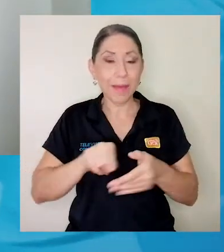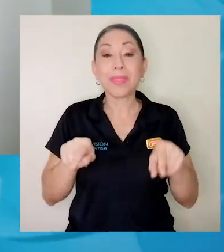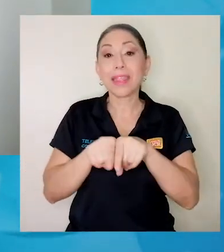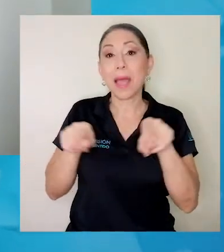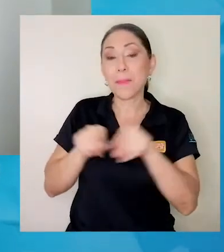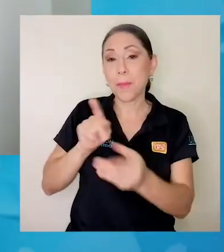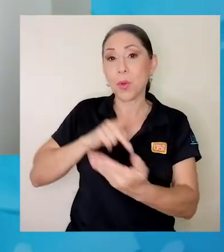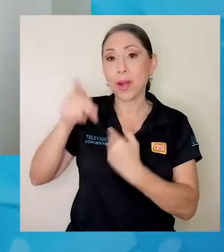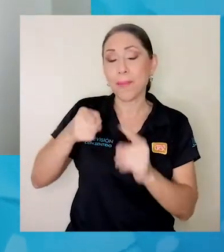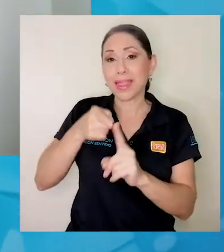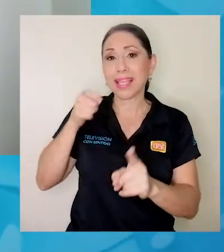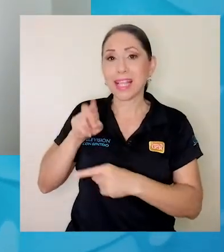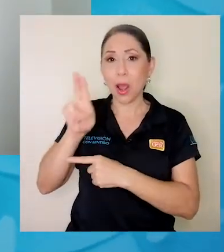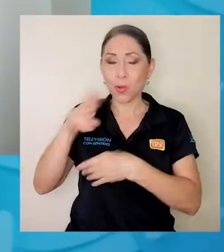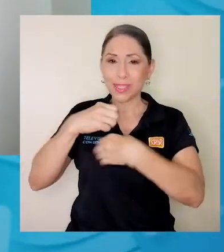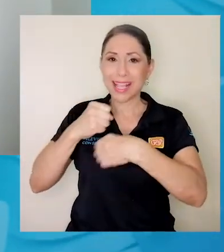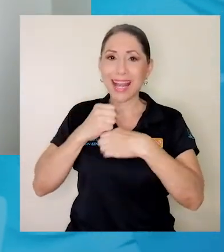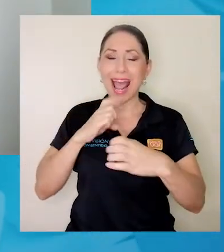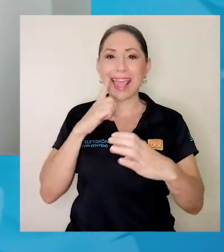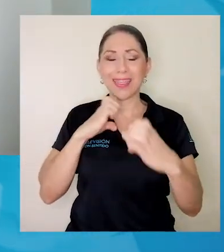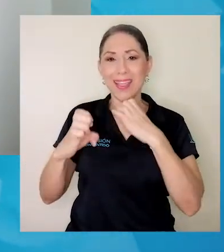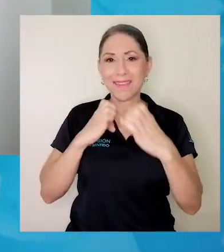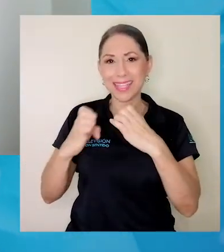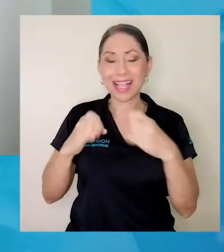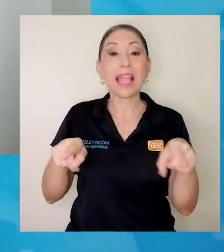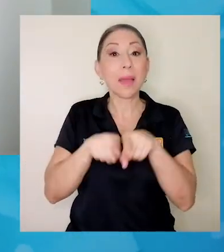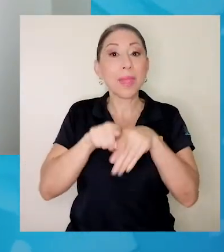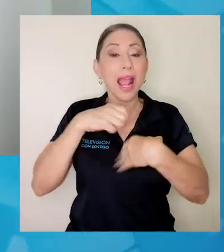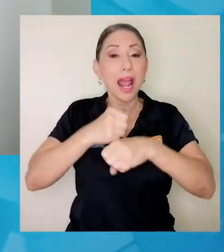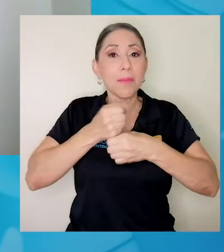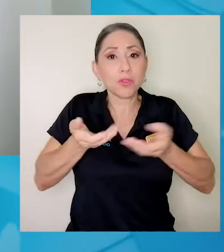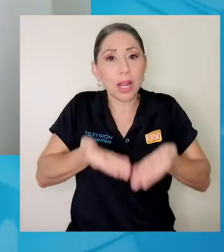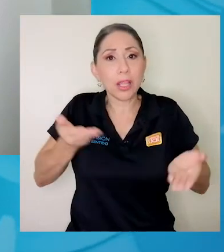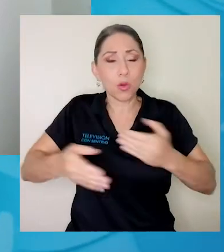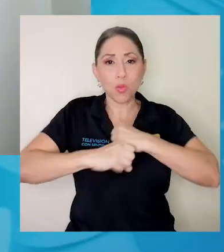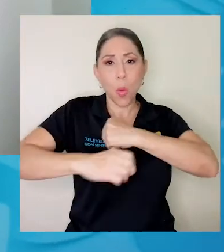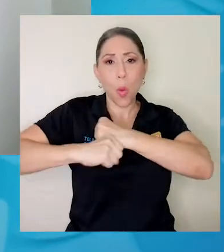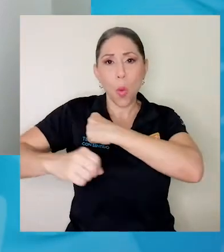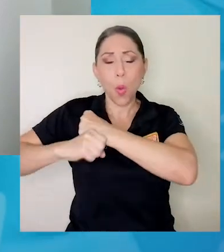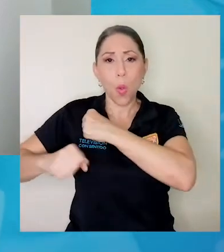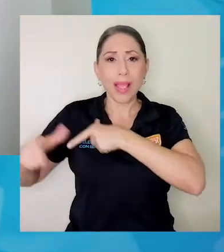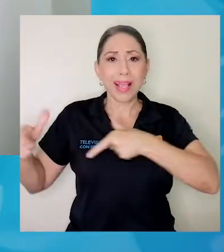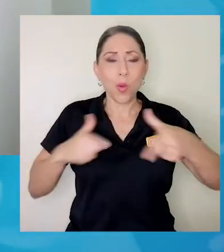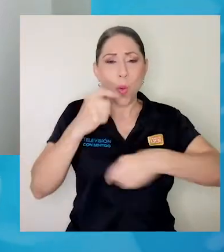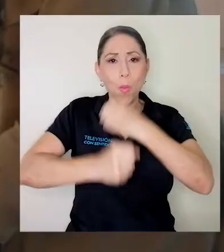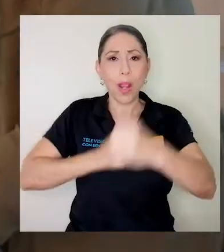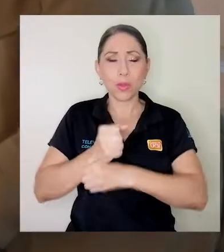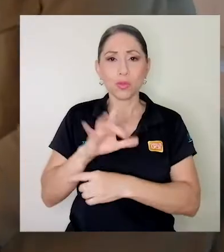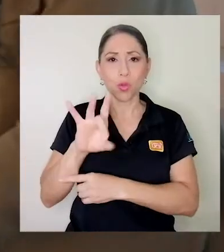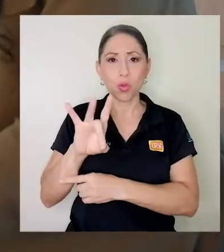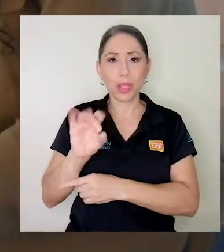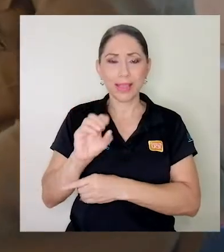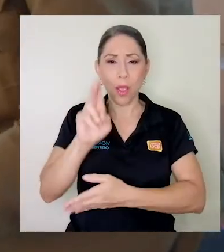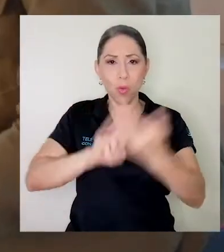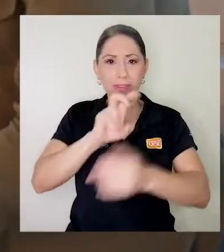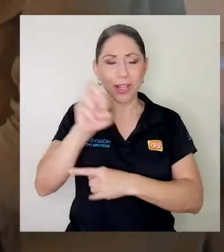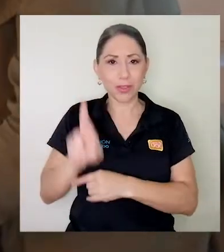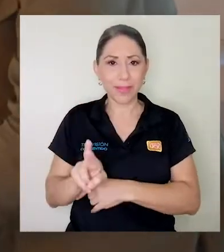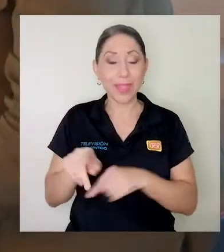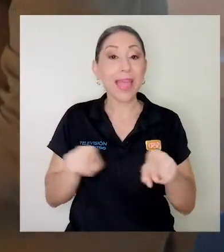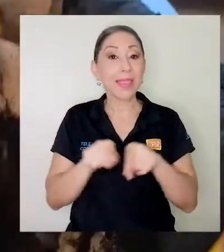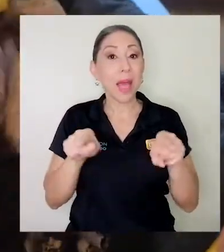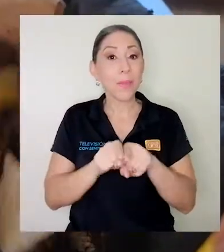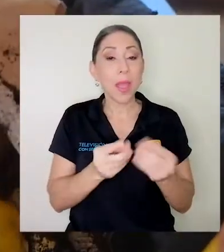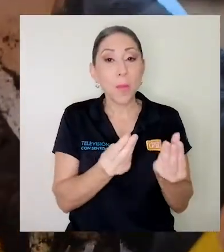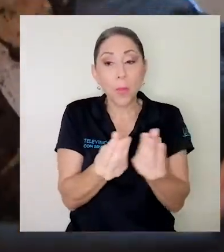U, tendremos artículos promocionales del 80 aniversario de la Universidad de Costa Rica, productos Florex.